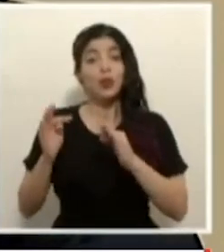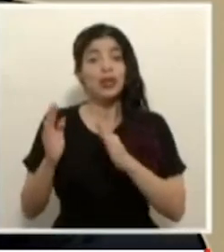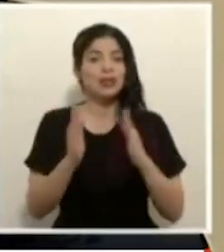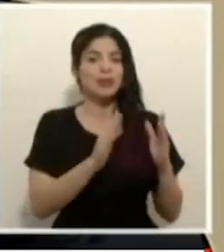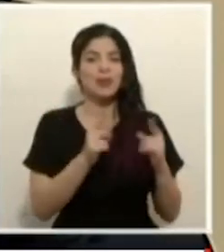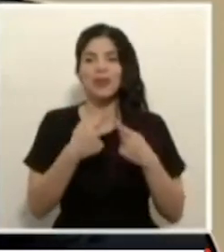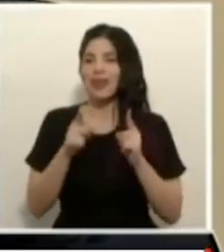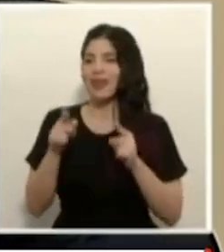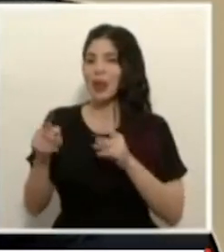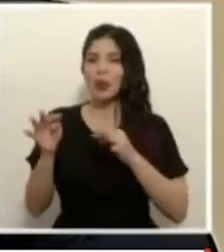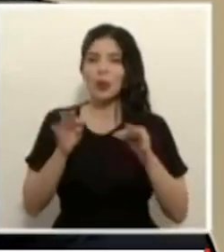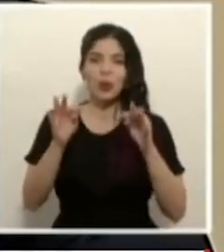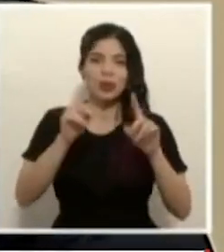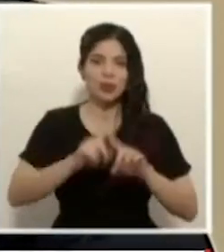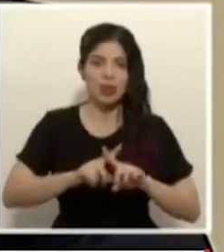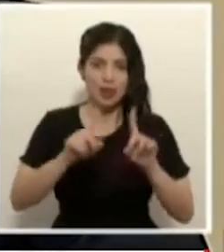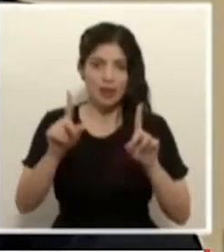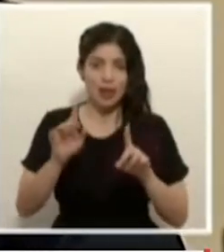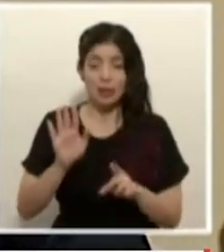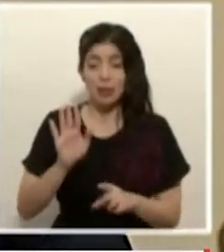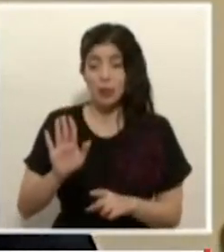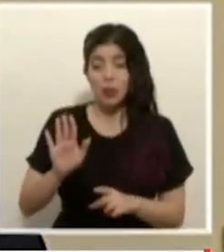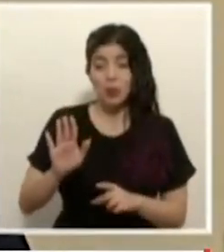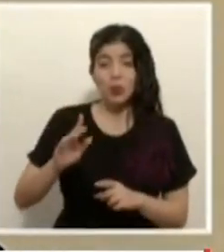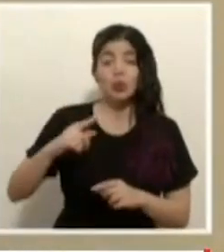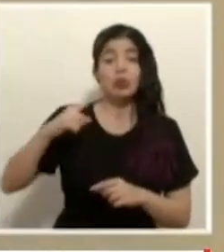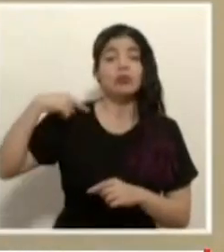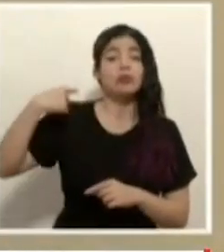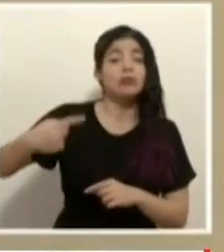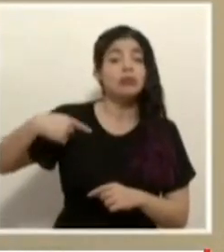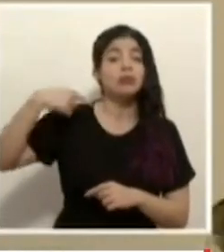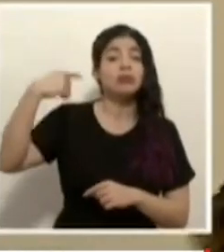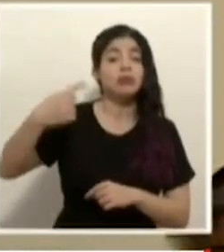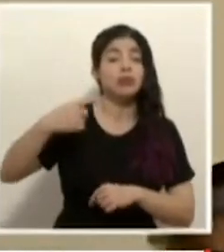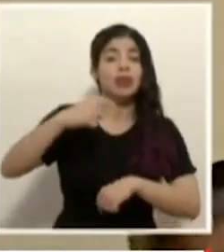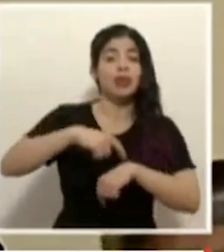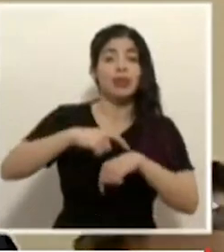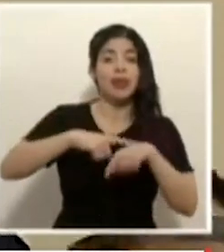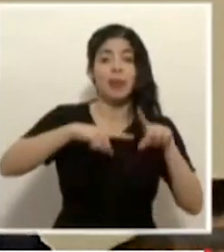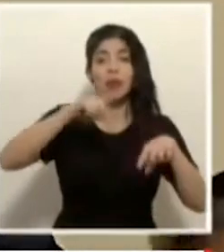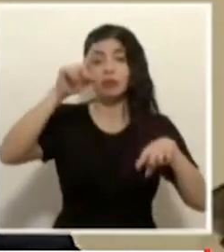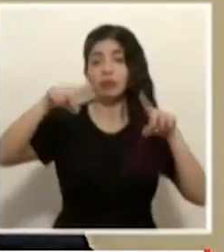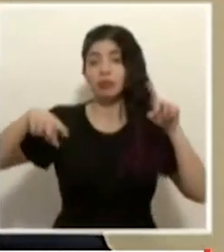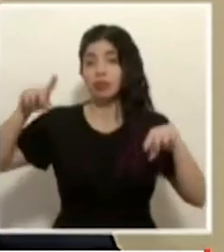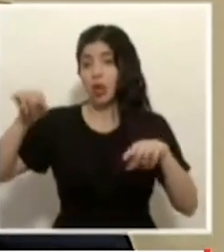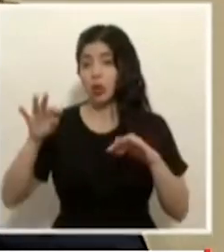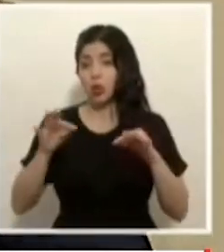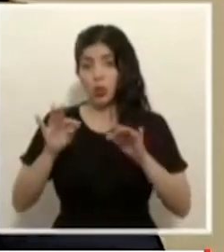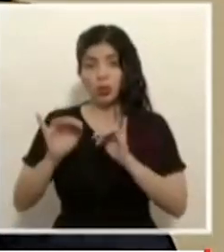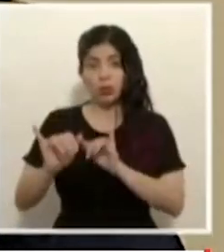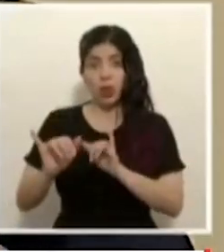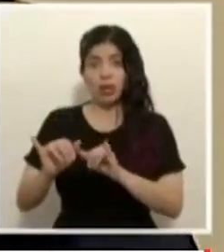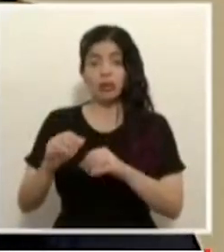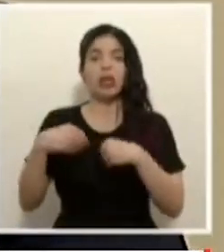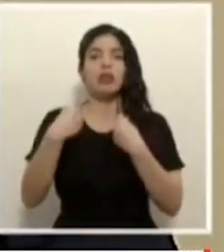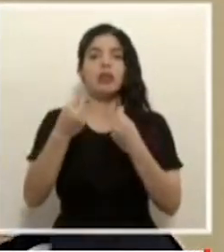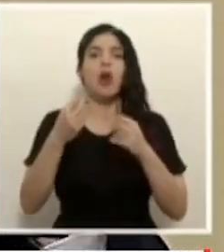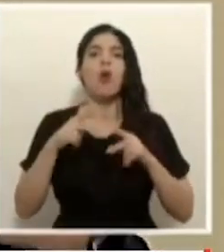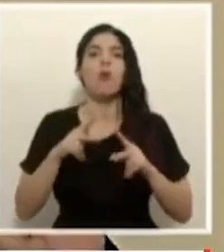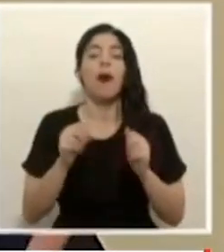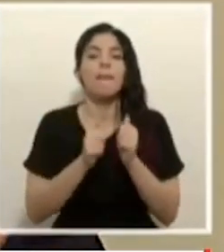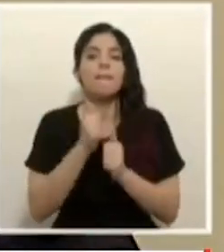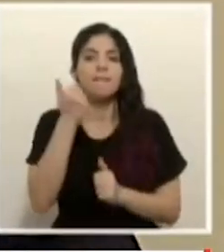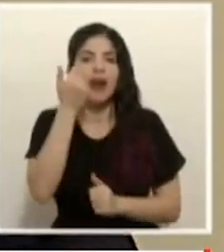caso del turismo por su estacionalidad permite mayores facilidades para